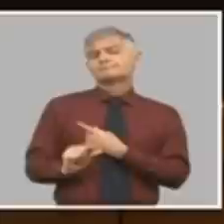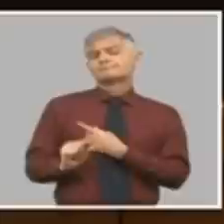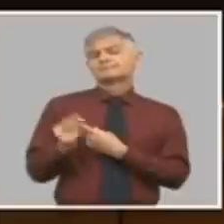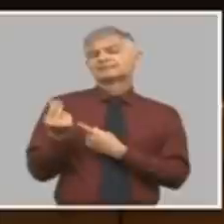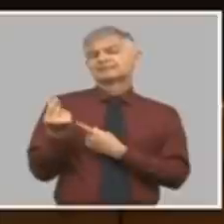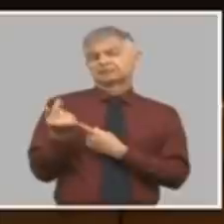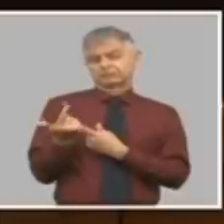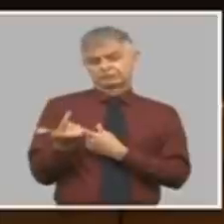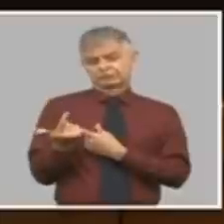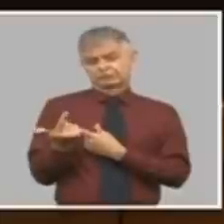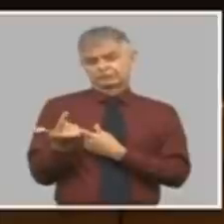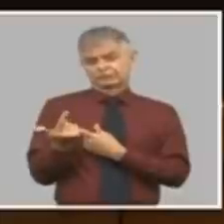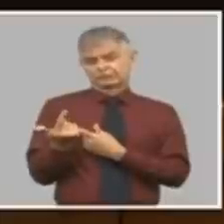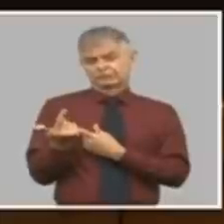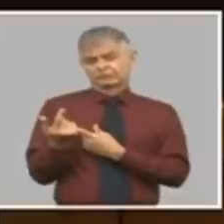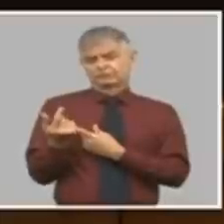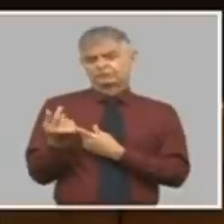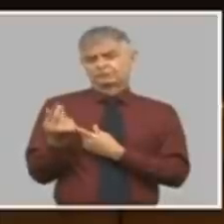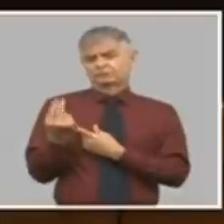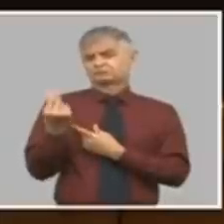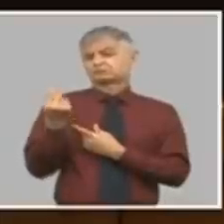¿por qué los países devaluan?